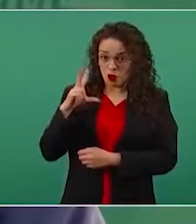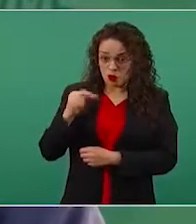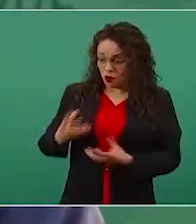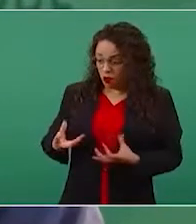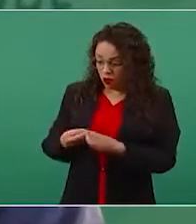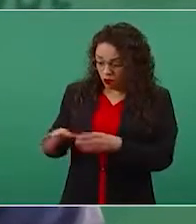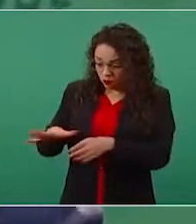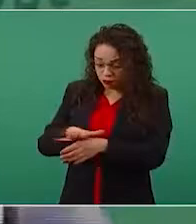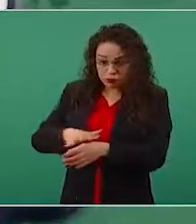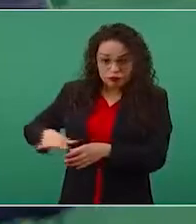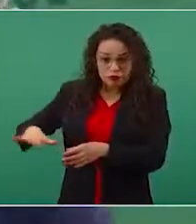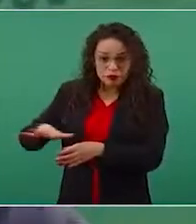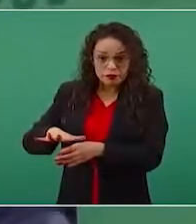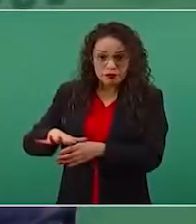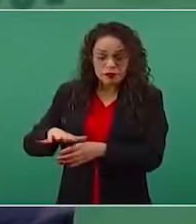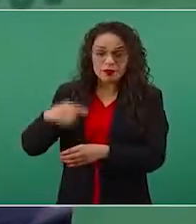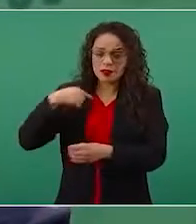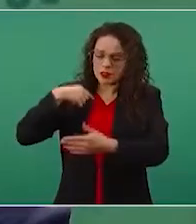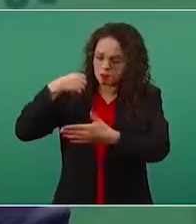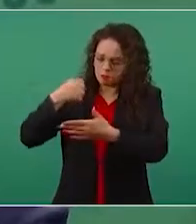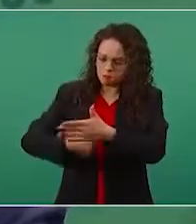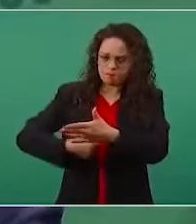que ha luchado